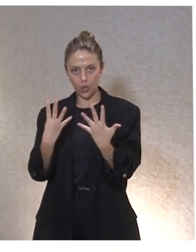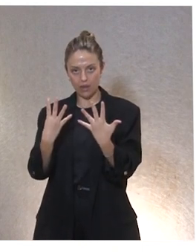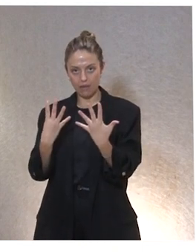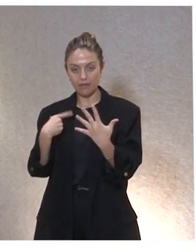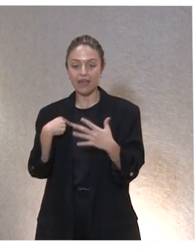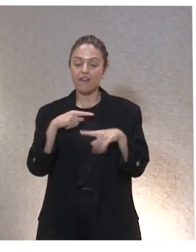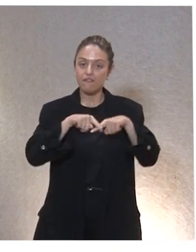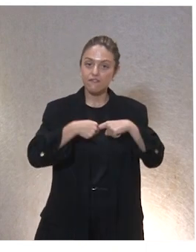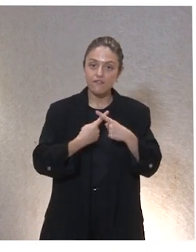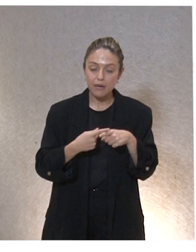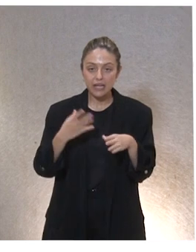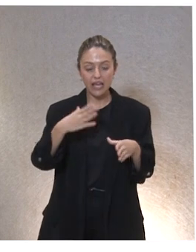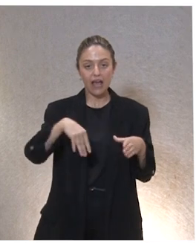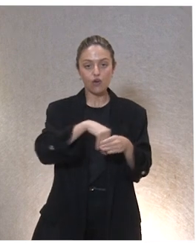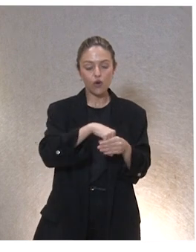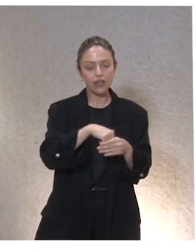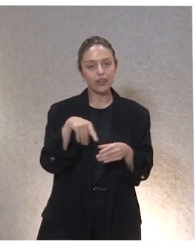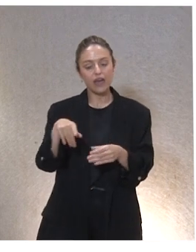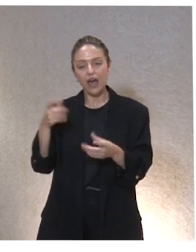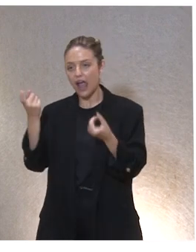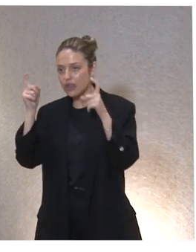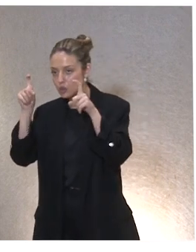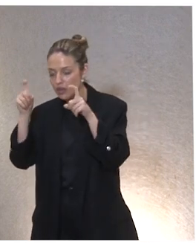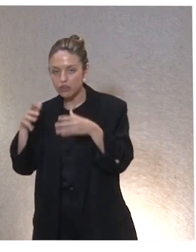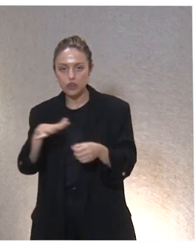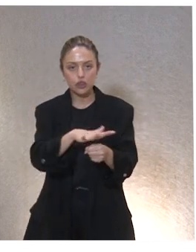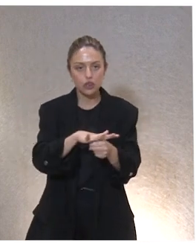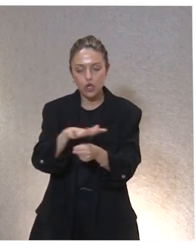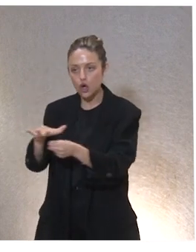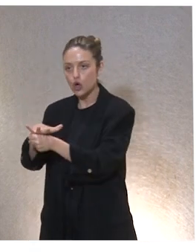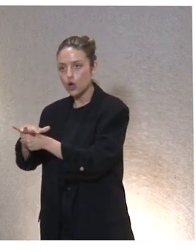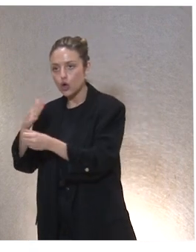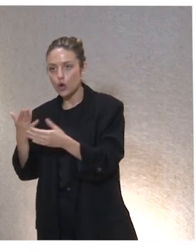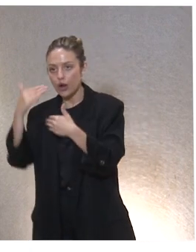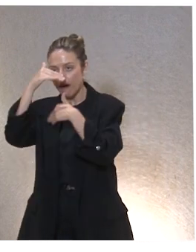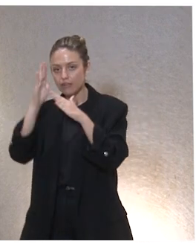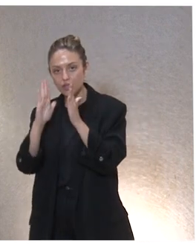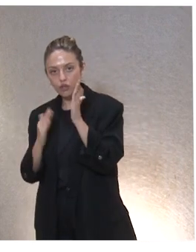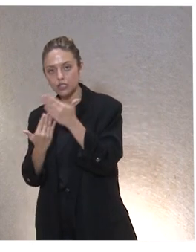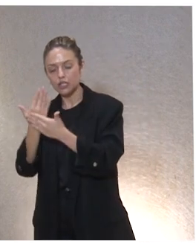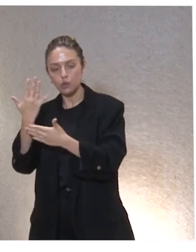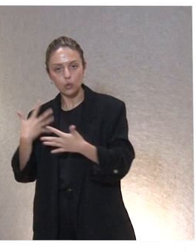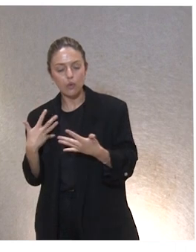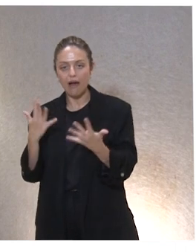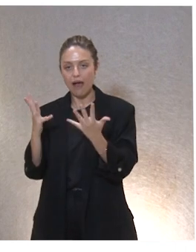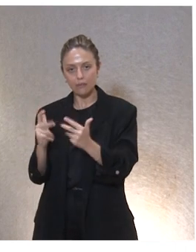acogida a familias y el diagnóstico, otros en educación, otros en atención diurna, otros en administración,